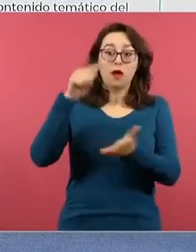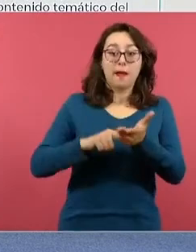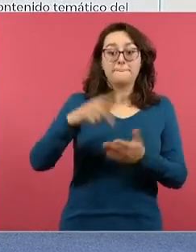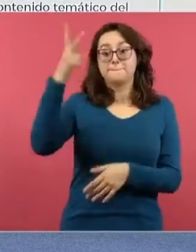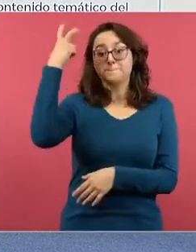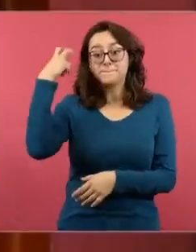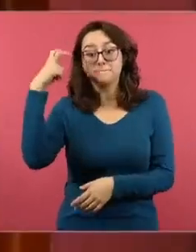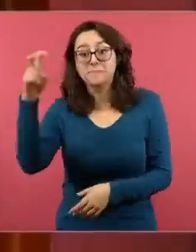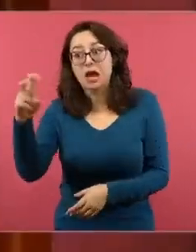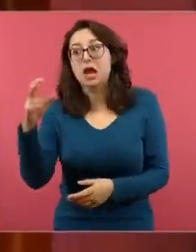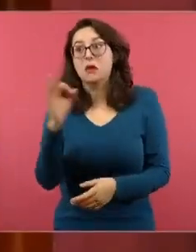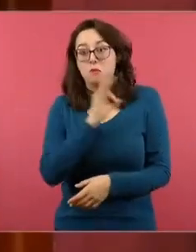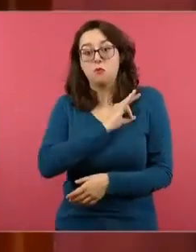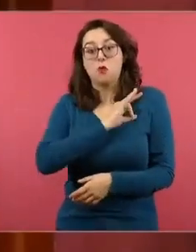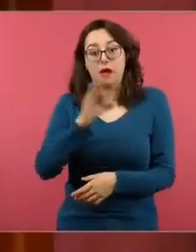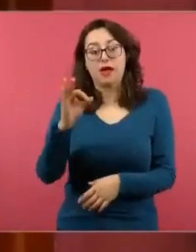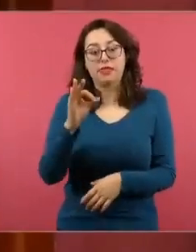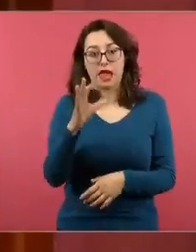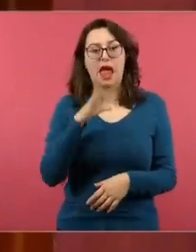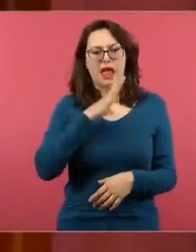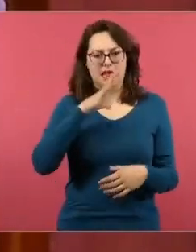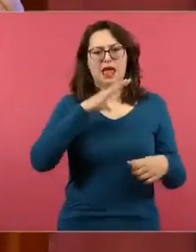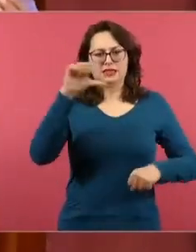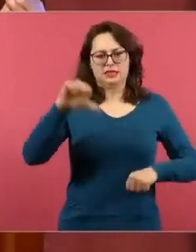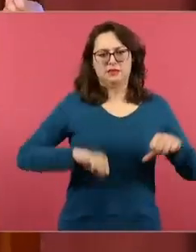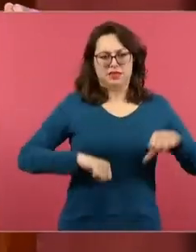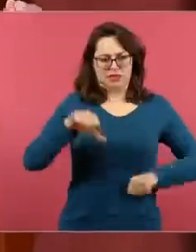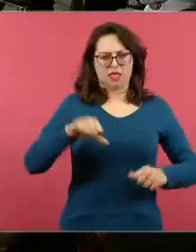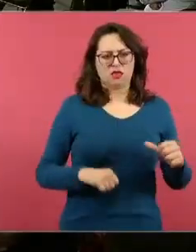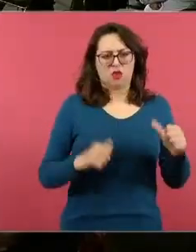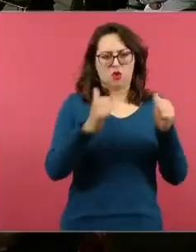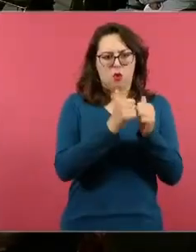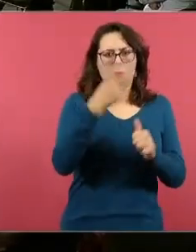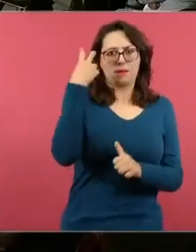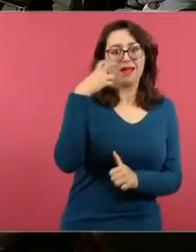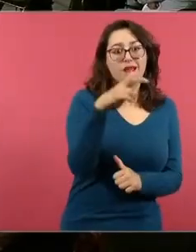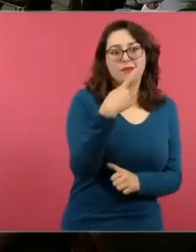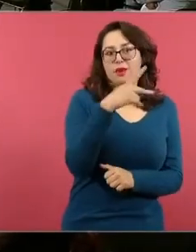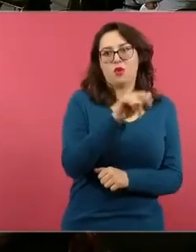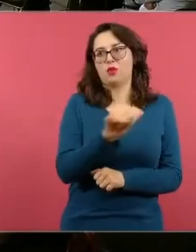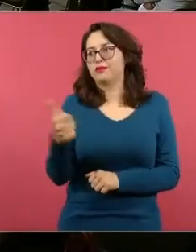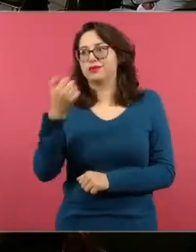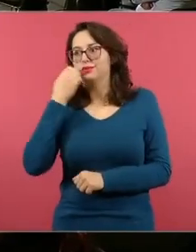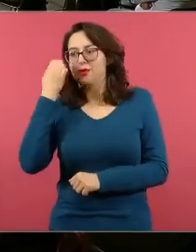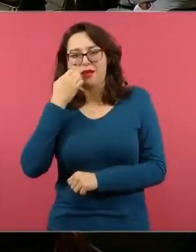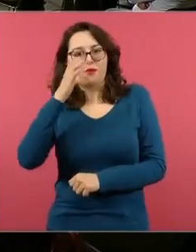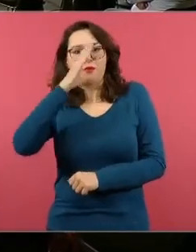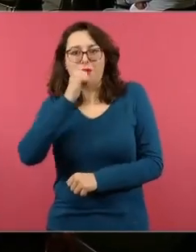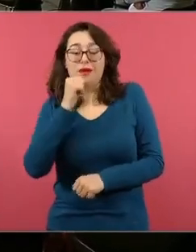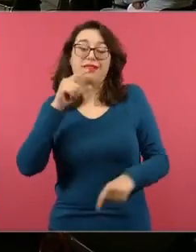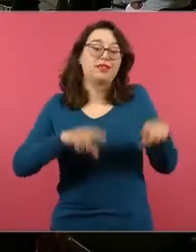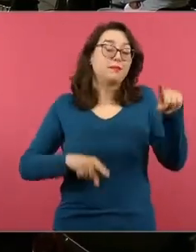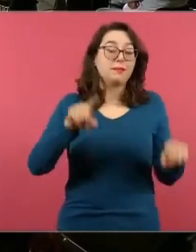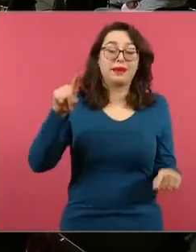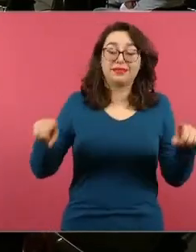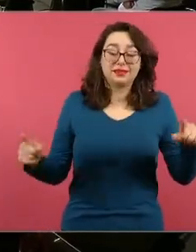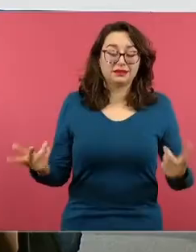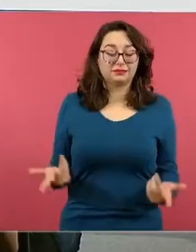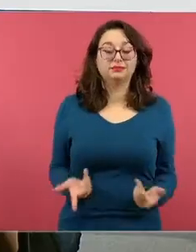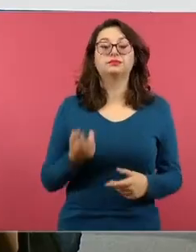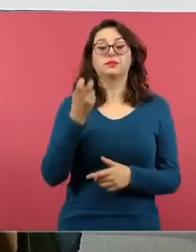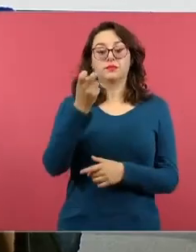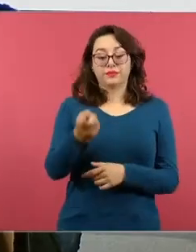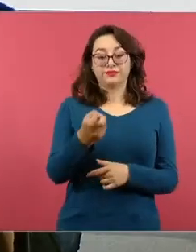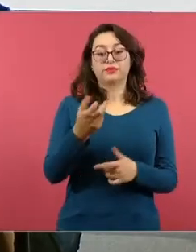del contexto de la escuela donde se ubique y bueno finalmente es transitar de esos saberes que